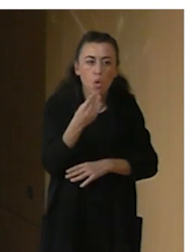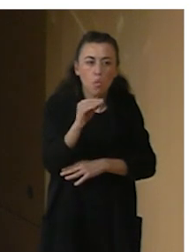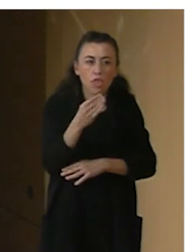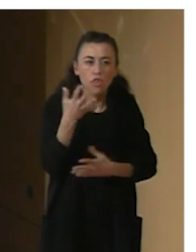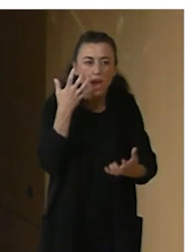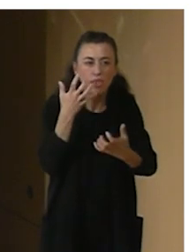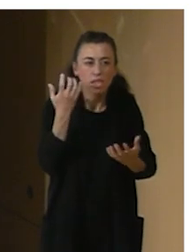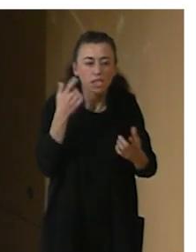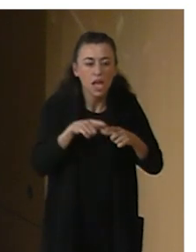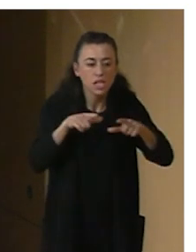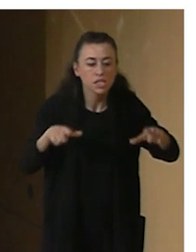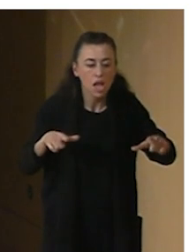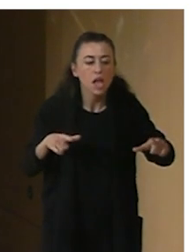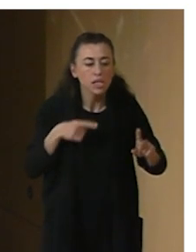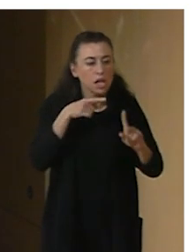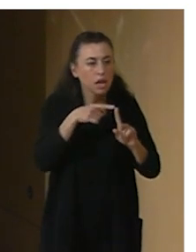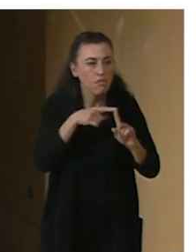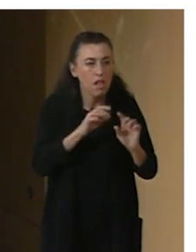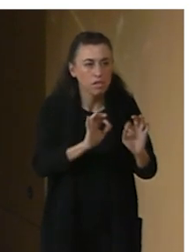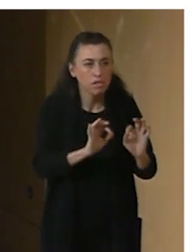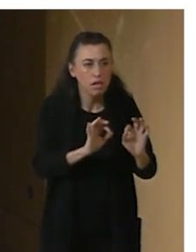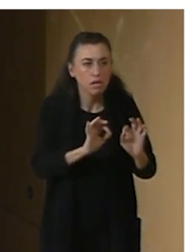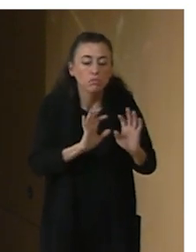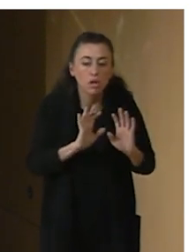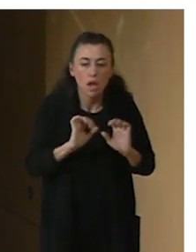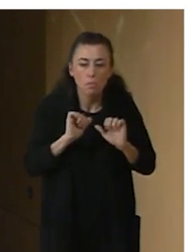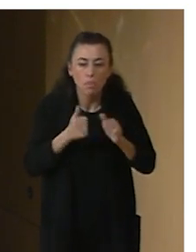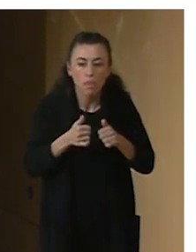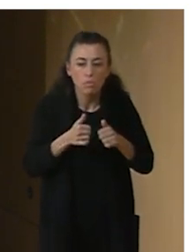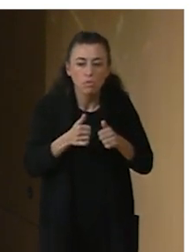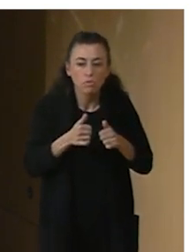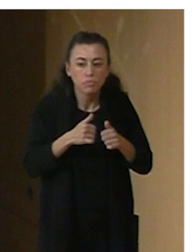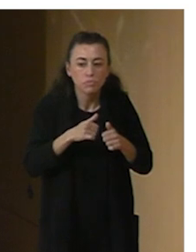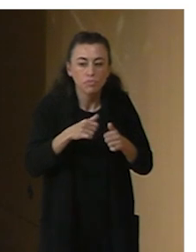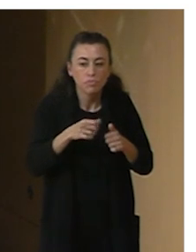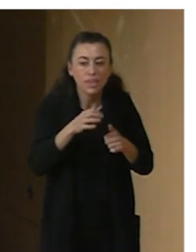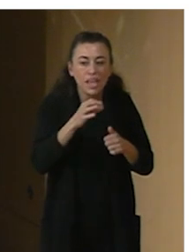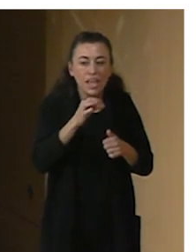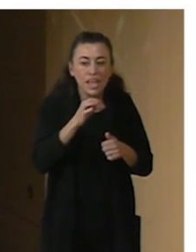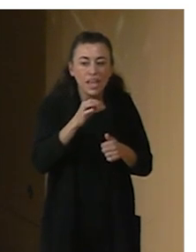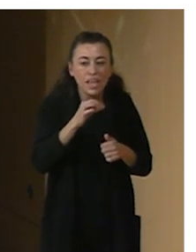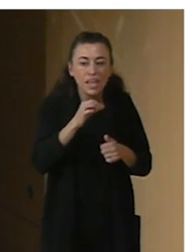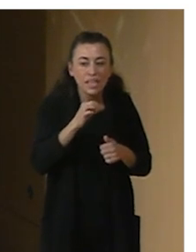referente. Pero empezamos con Safe Place. Safe Place es un festival en Israel